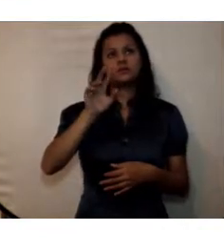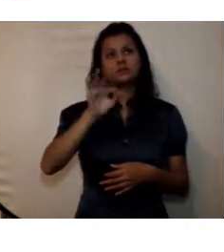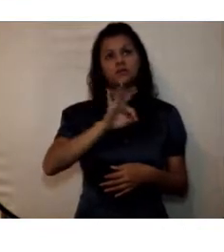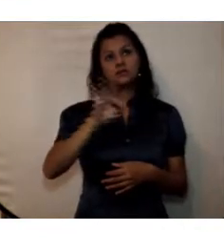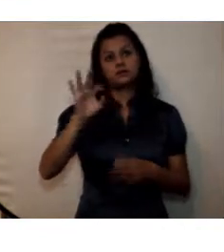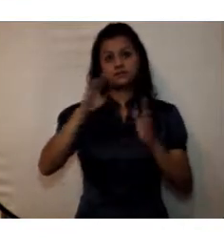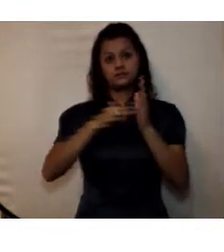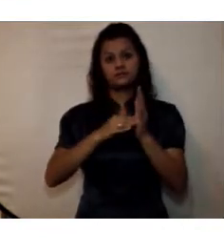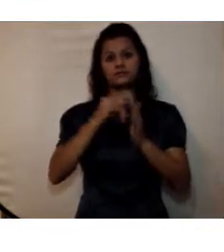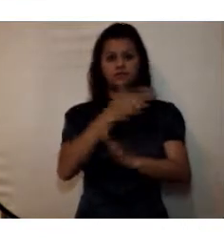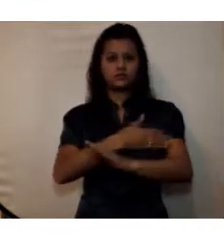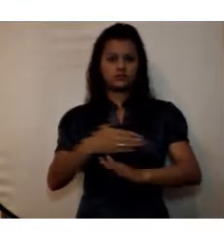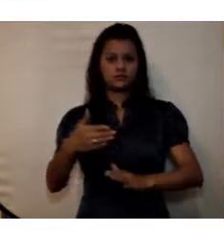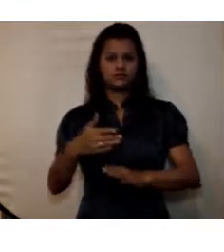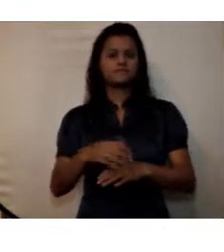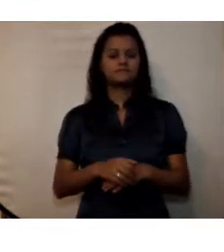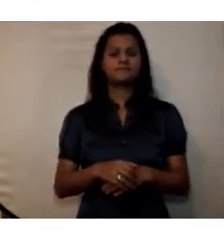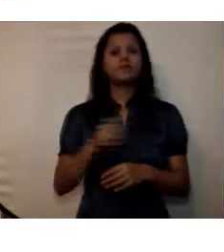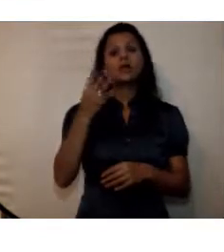el año 2015